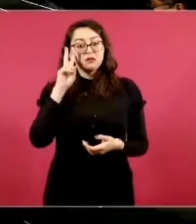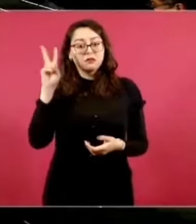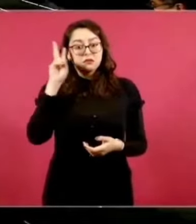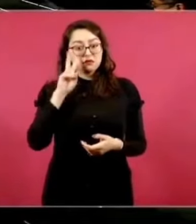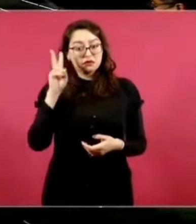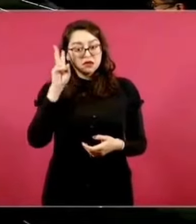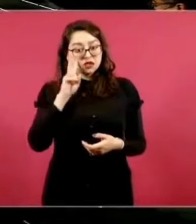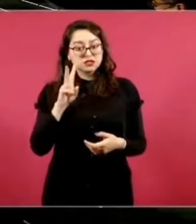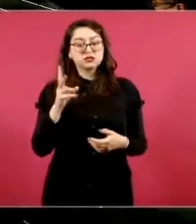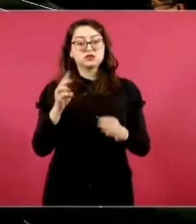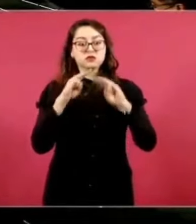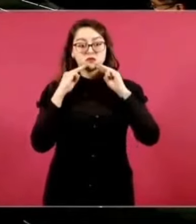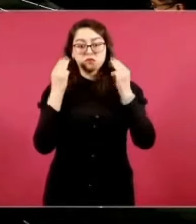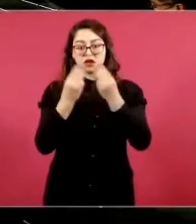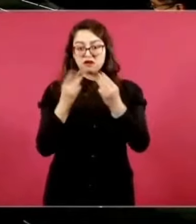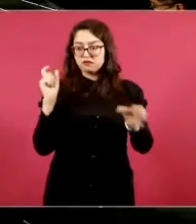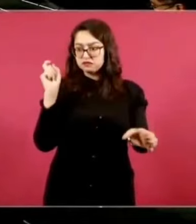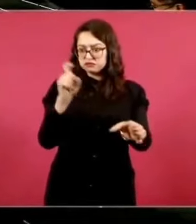delincuencia?